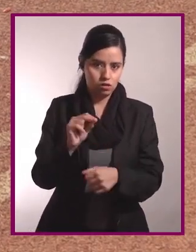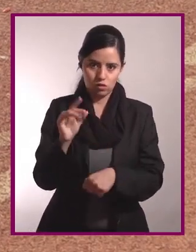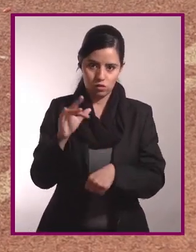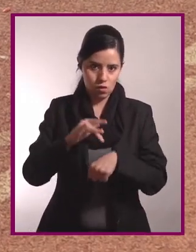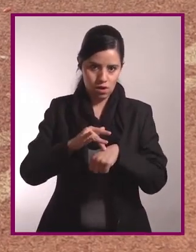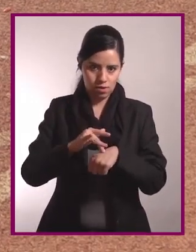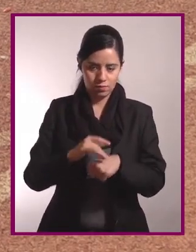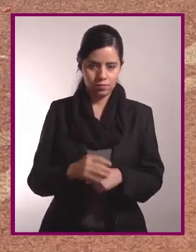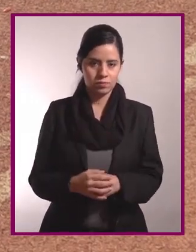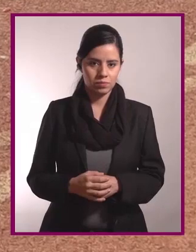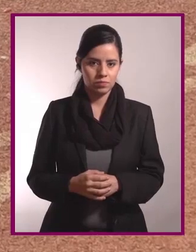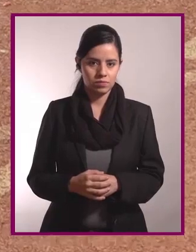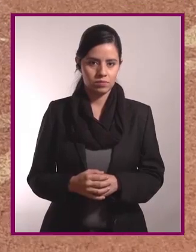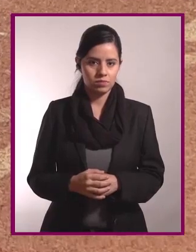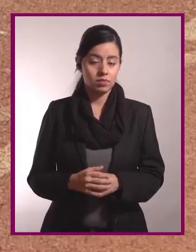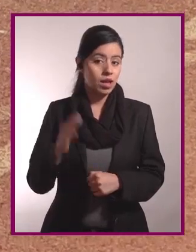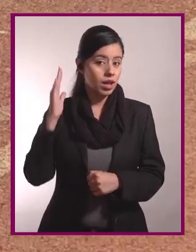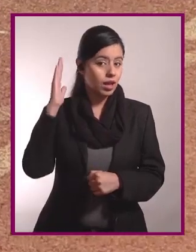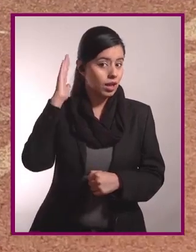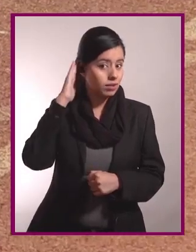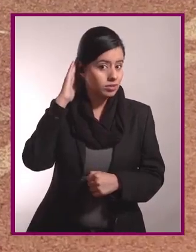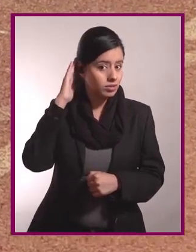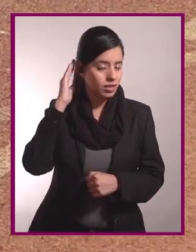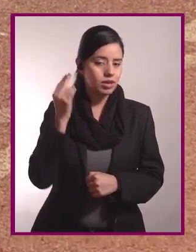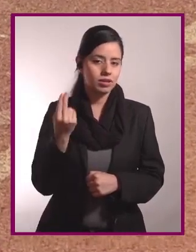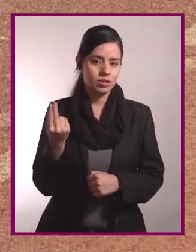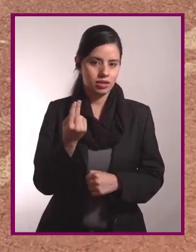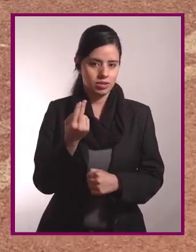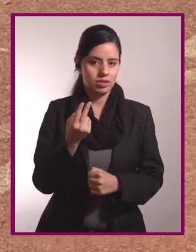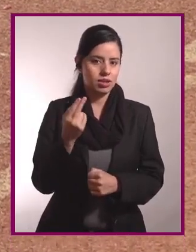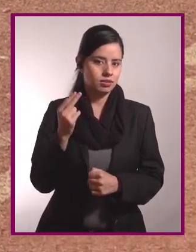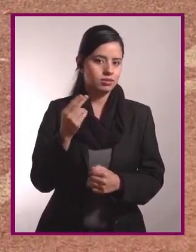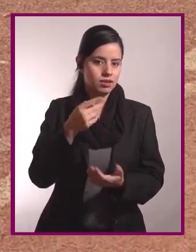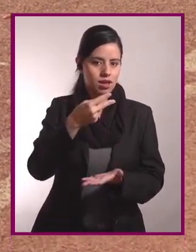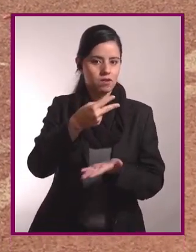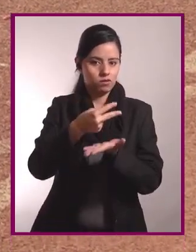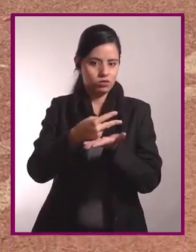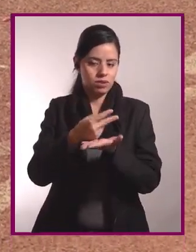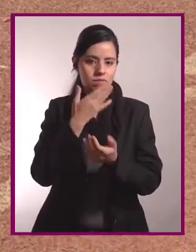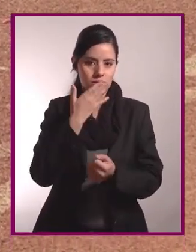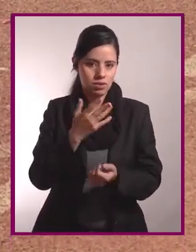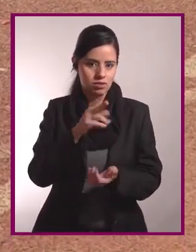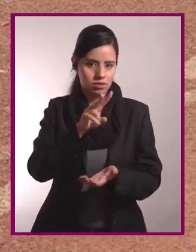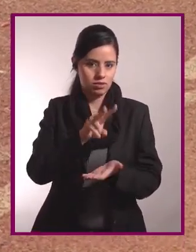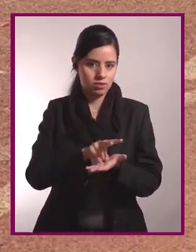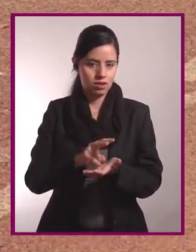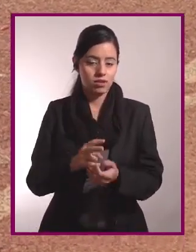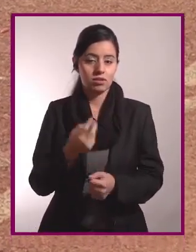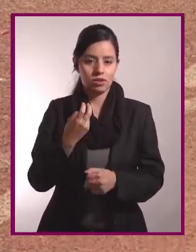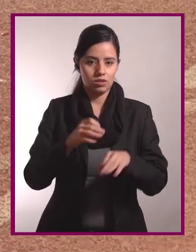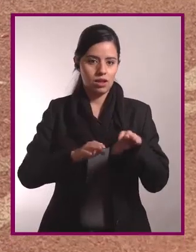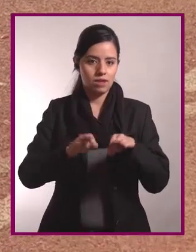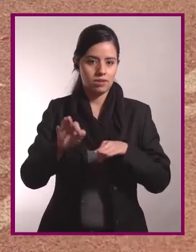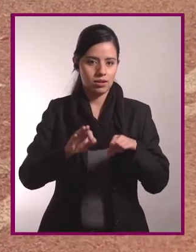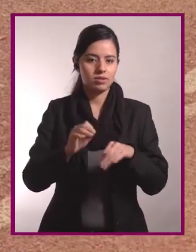sin que caigan al piso, subir y bajar. La cabeza bien recargada sobre el piso.